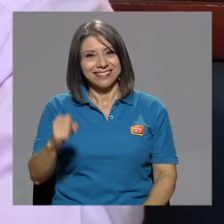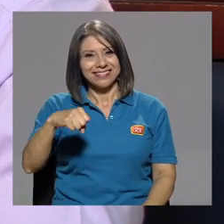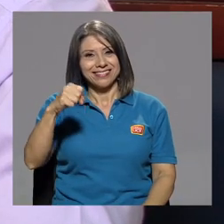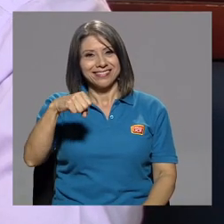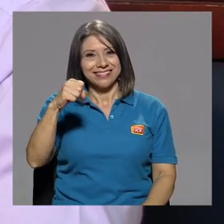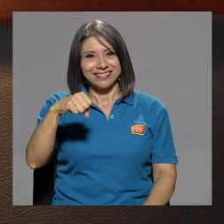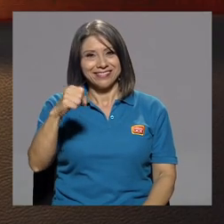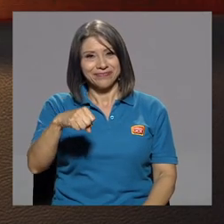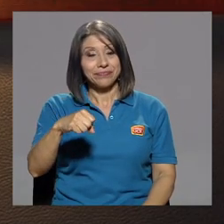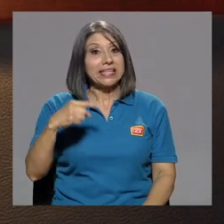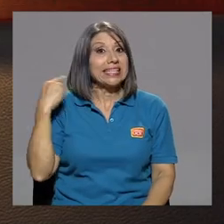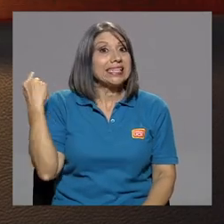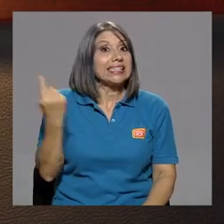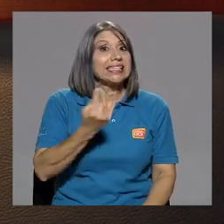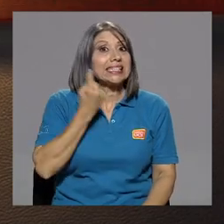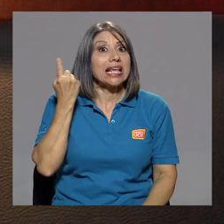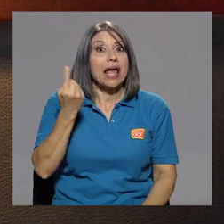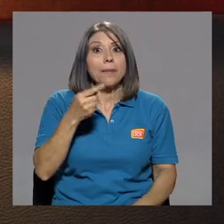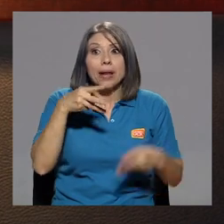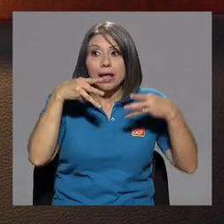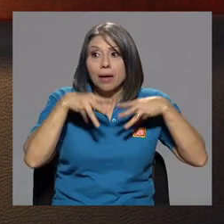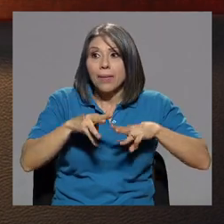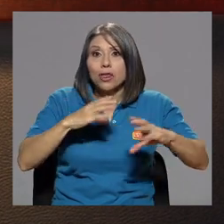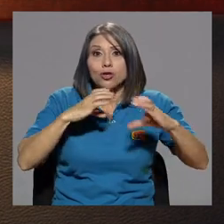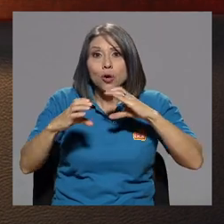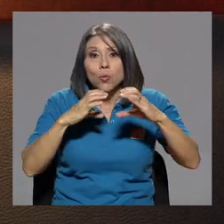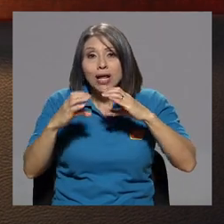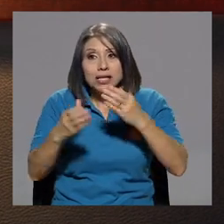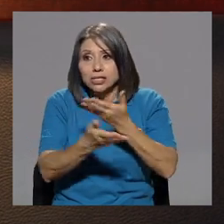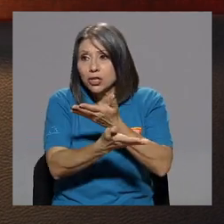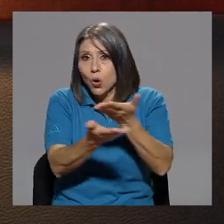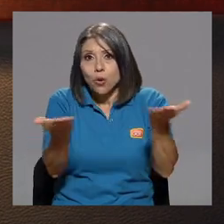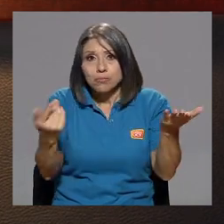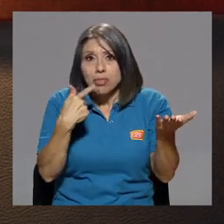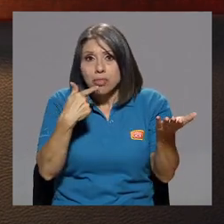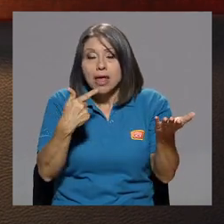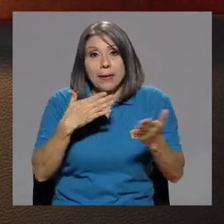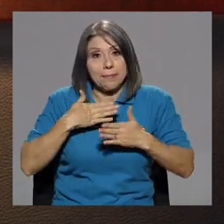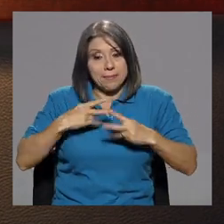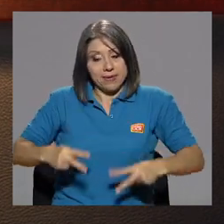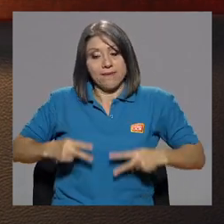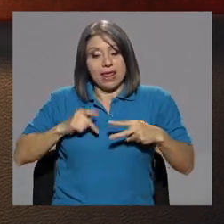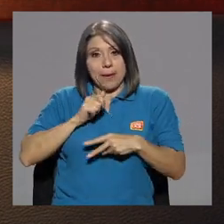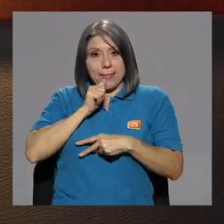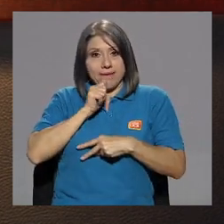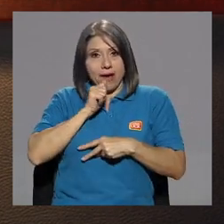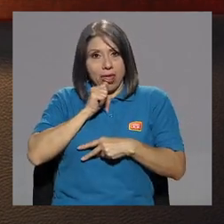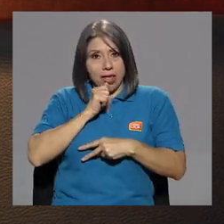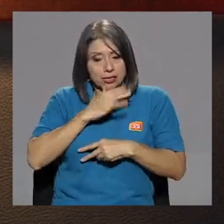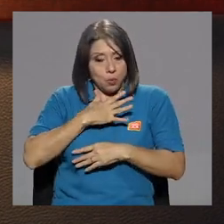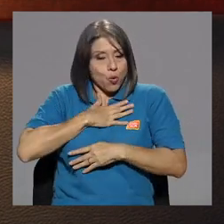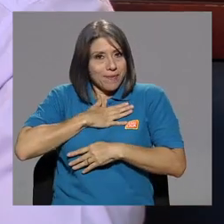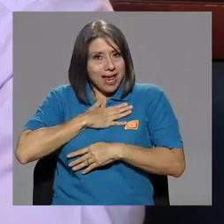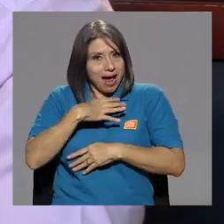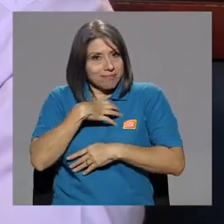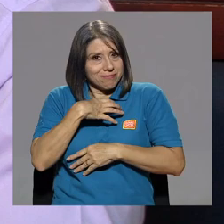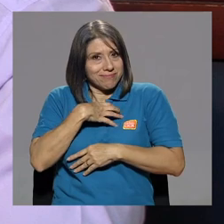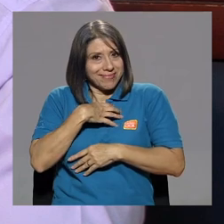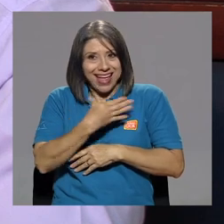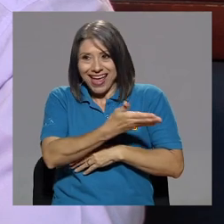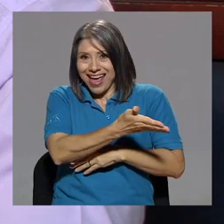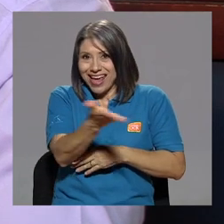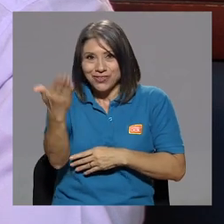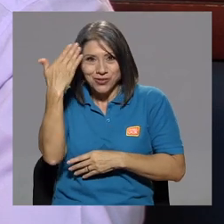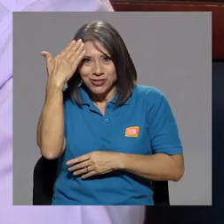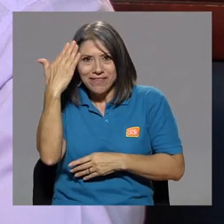Sí. Y siempre a los medios de comunicación he tenido mi vida privada muy mía. Sí, sí. Muy mía. Ellos